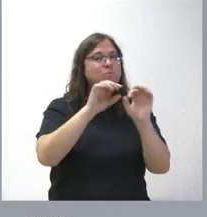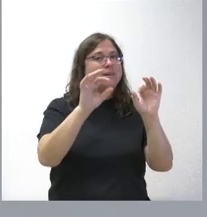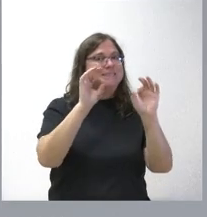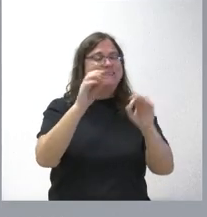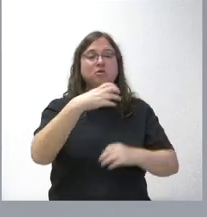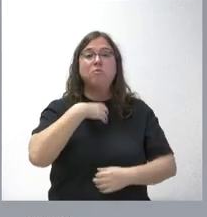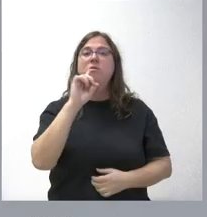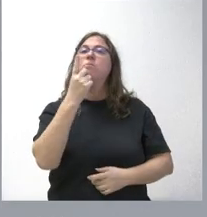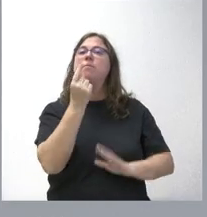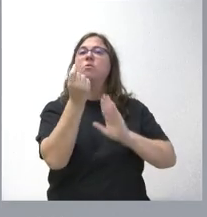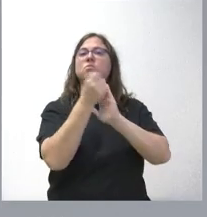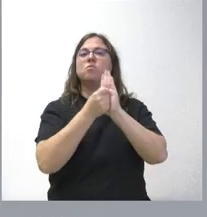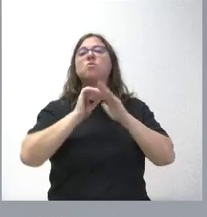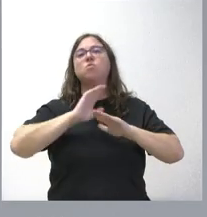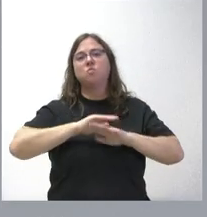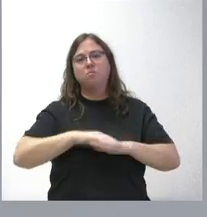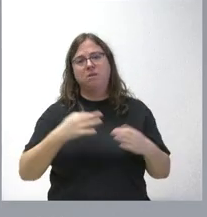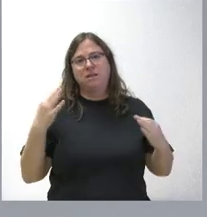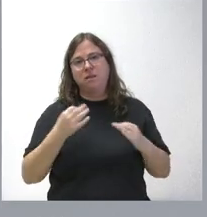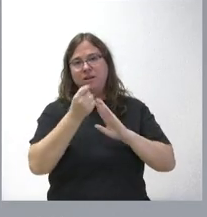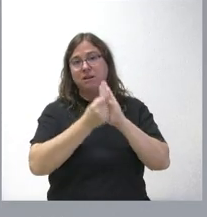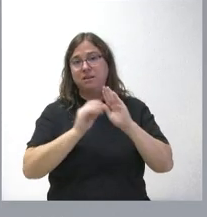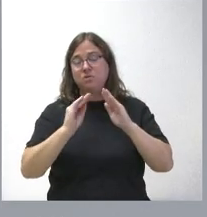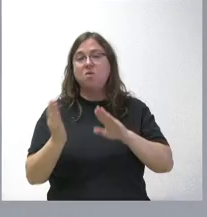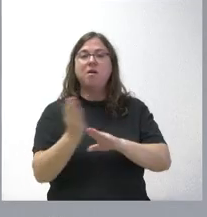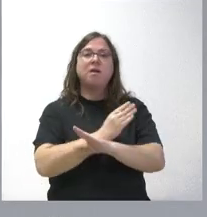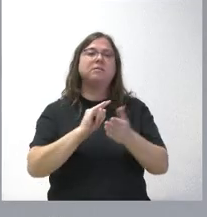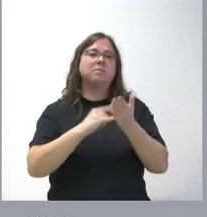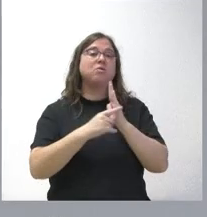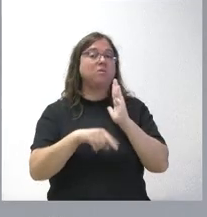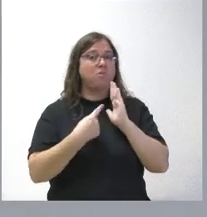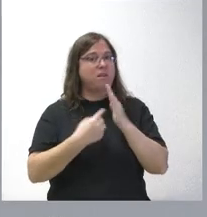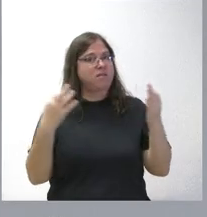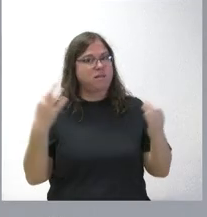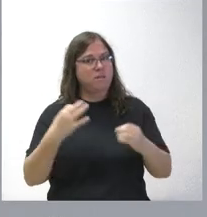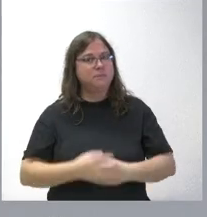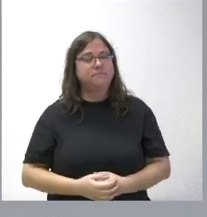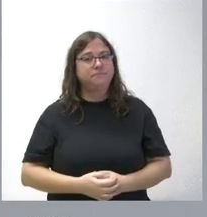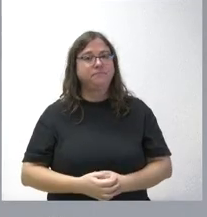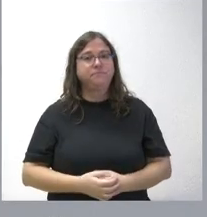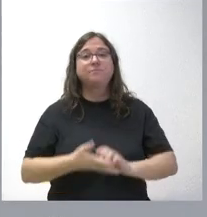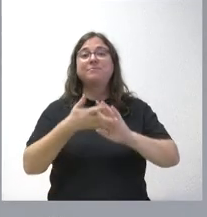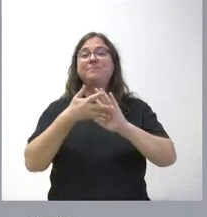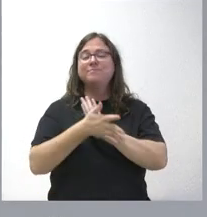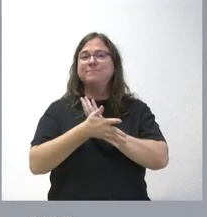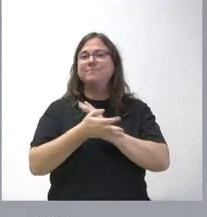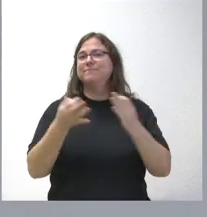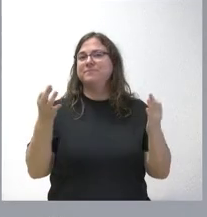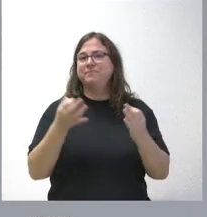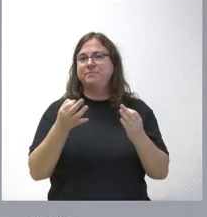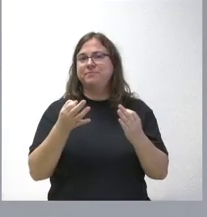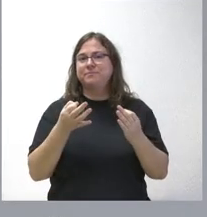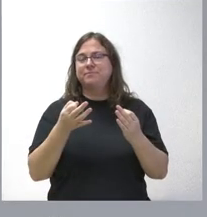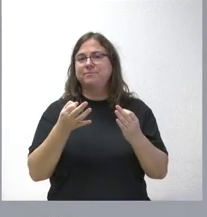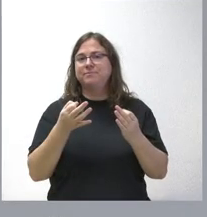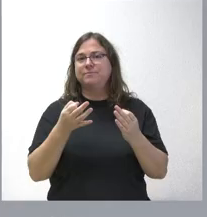no cumple los criterios que en el anteproyecto de ley va. Por lo tanto, se produce una definición de